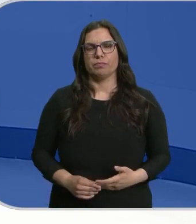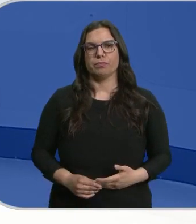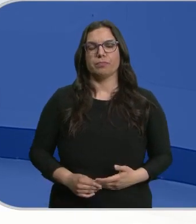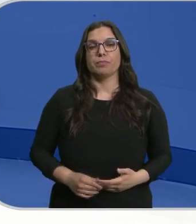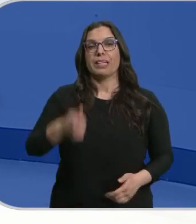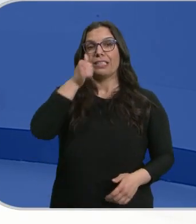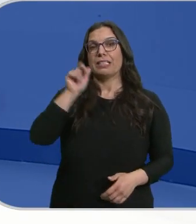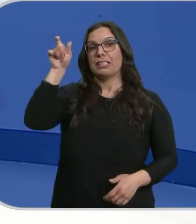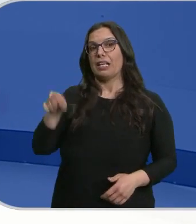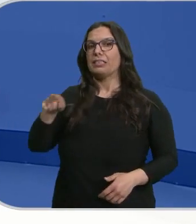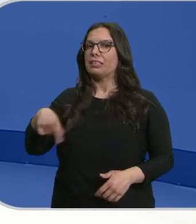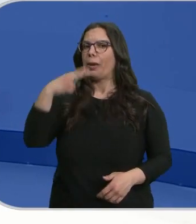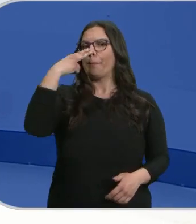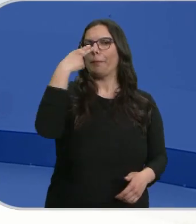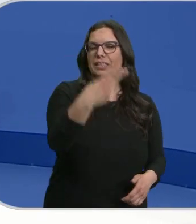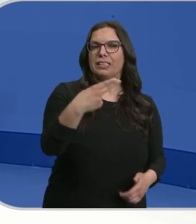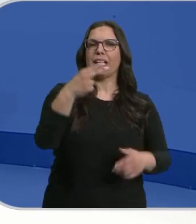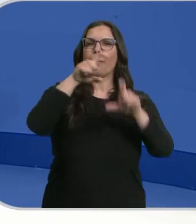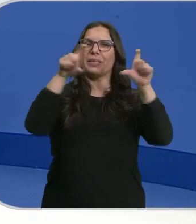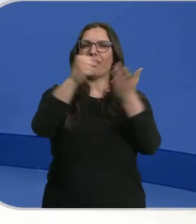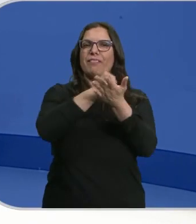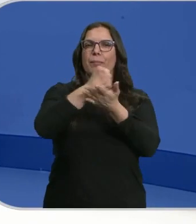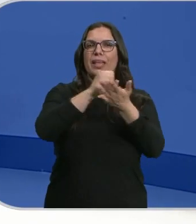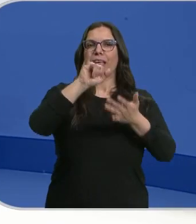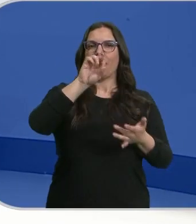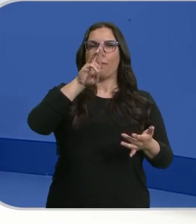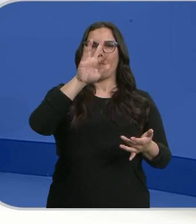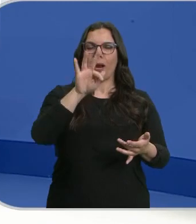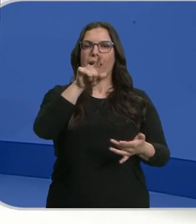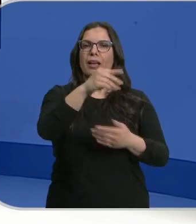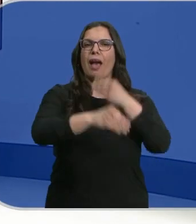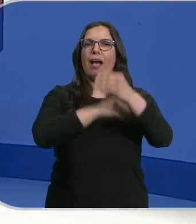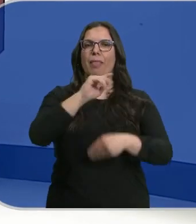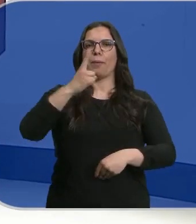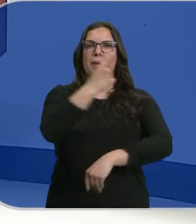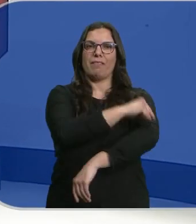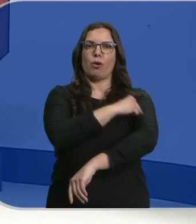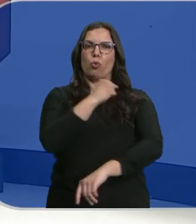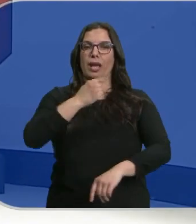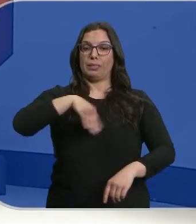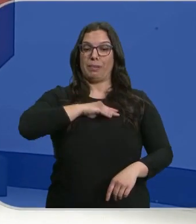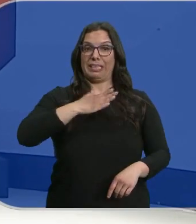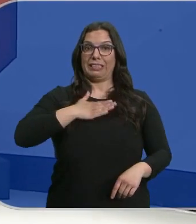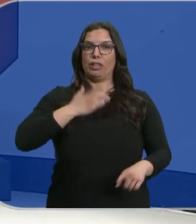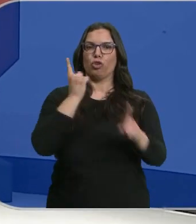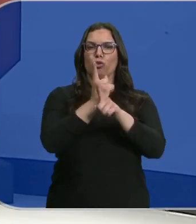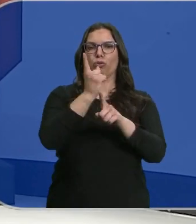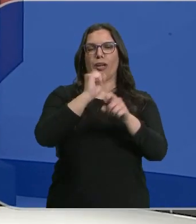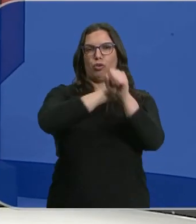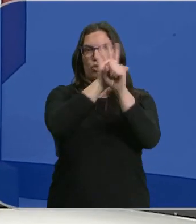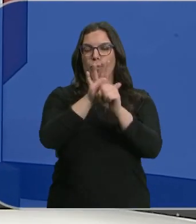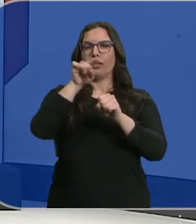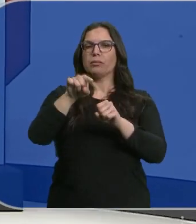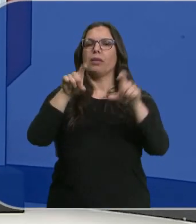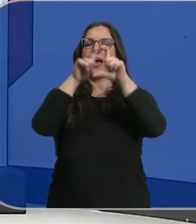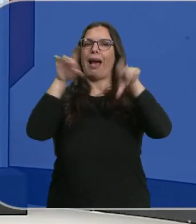Pedro Sánchez ha visitado la farmacéutica IPRA, donde se va a fabricar Vimer Vax, la primera vacuna española contra el COVID. Esta inyección, autorizada